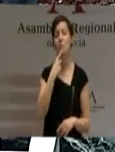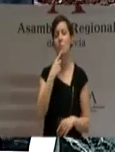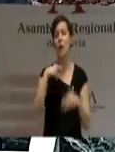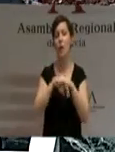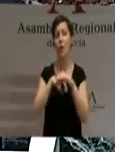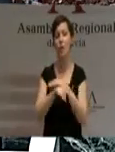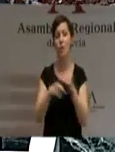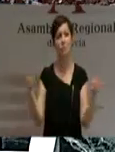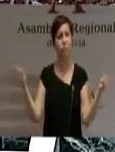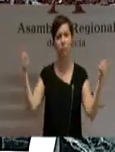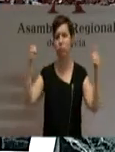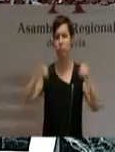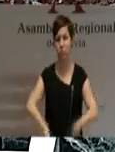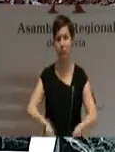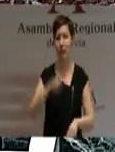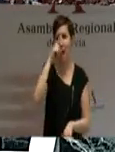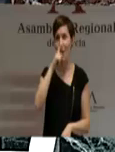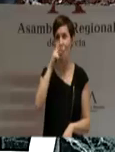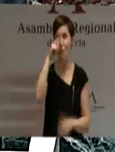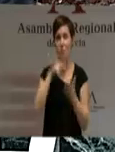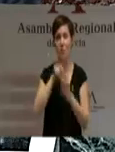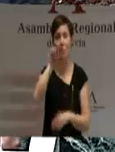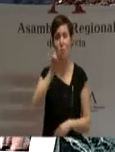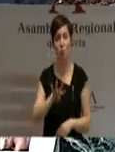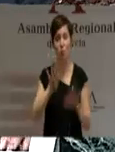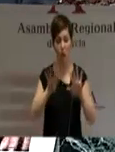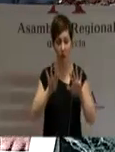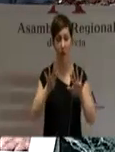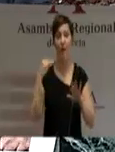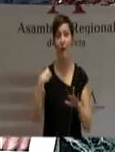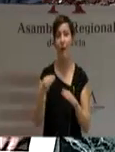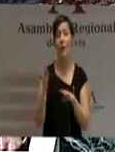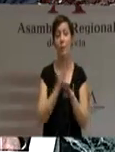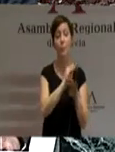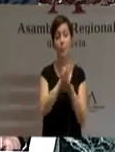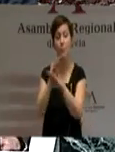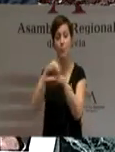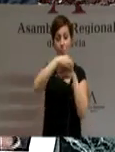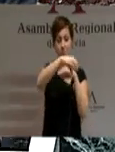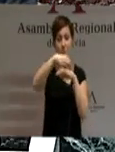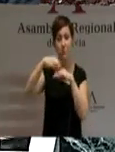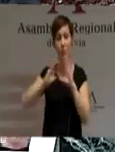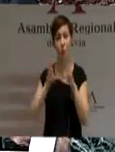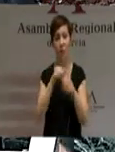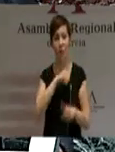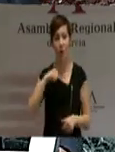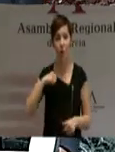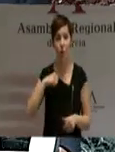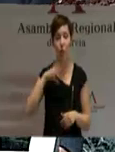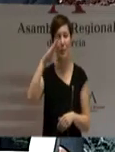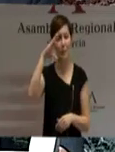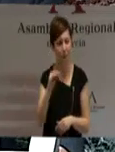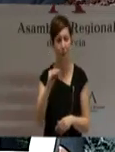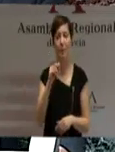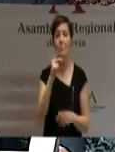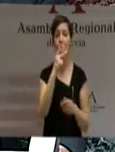forma que solo en el año 2009 la aportación de ingresos a las comunidades autónomas en su conjunto se redujo en 27